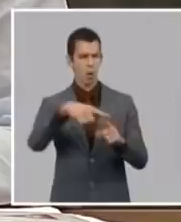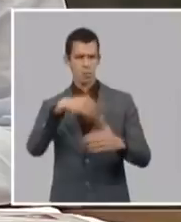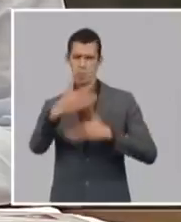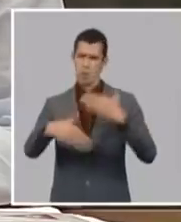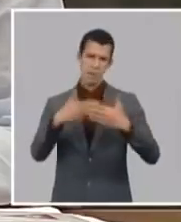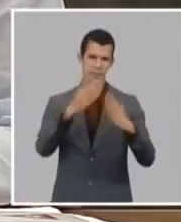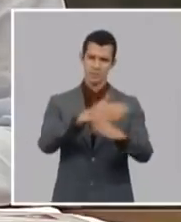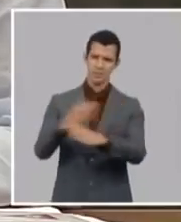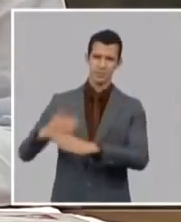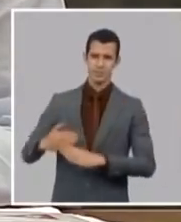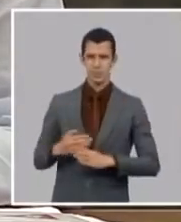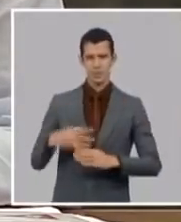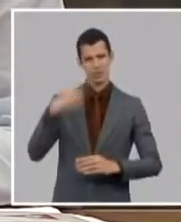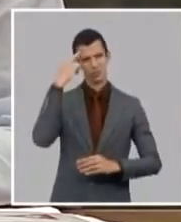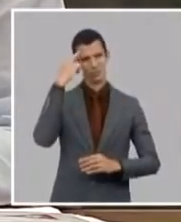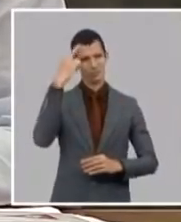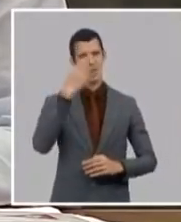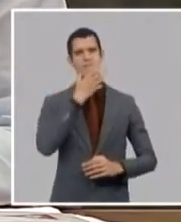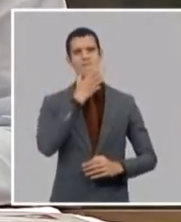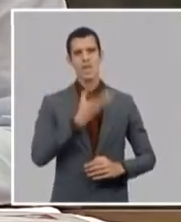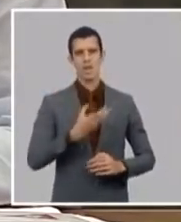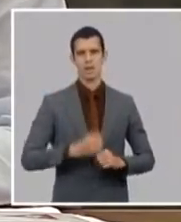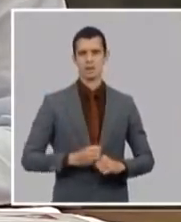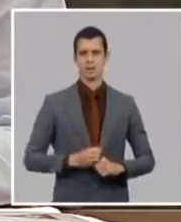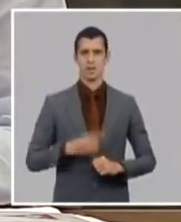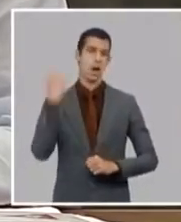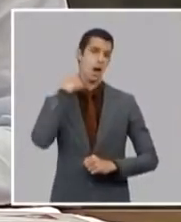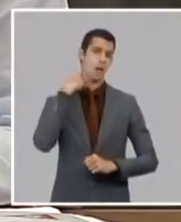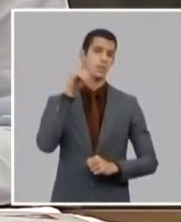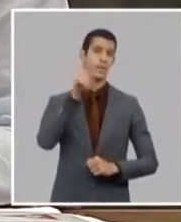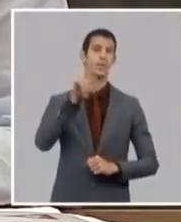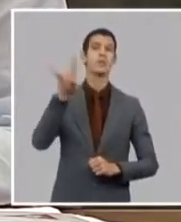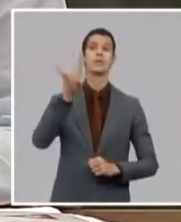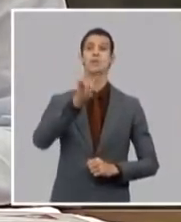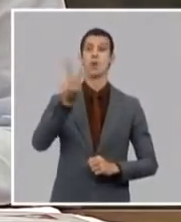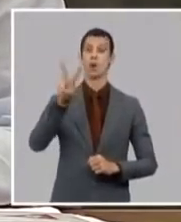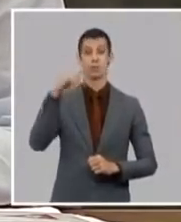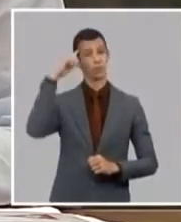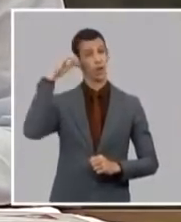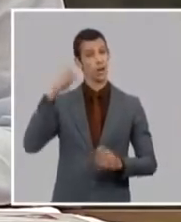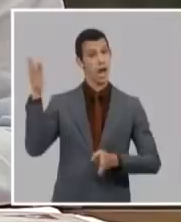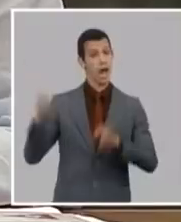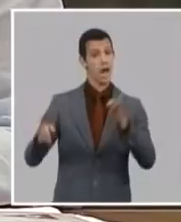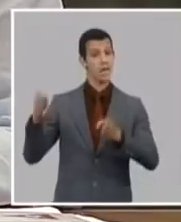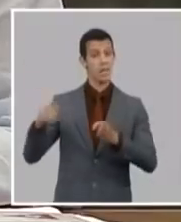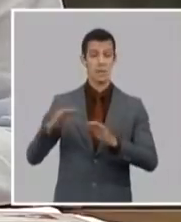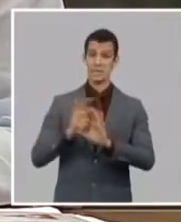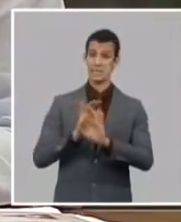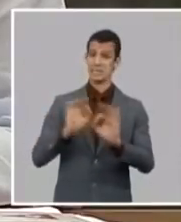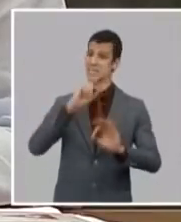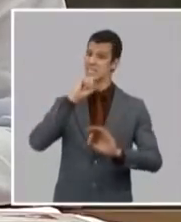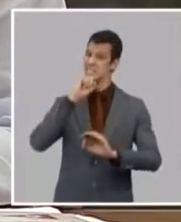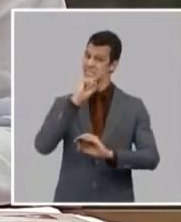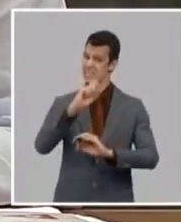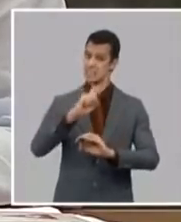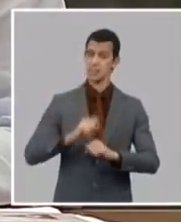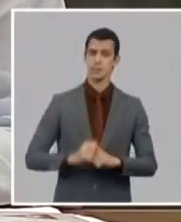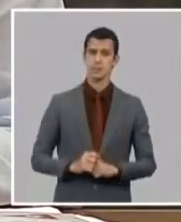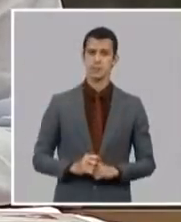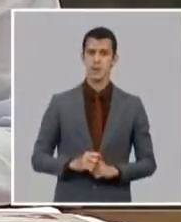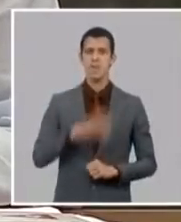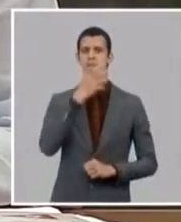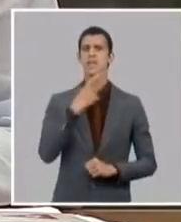1992 periodo especial Fidel decía los tiempos difíciles son los tiempos difíciles